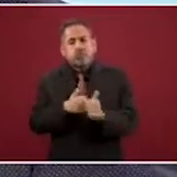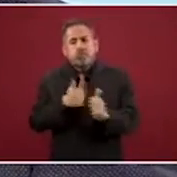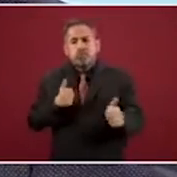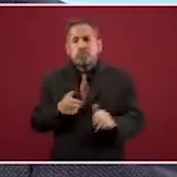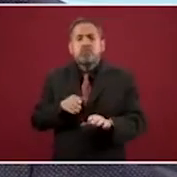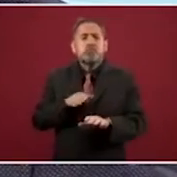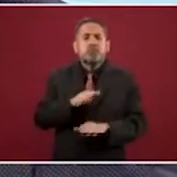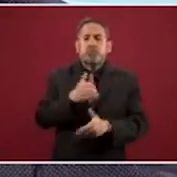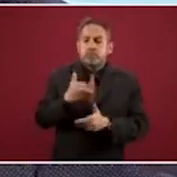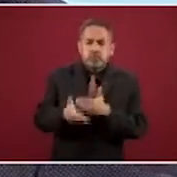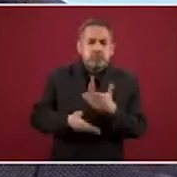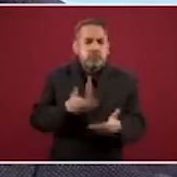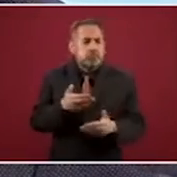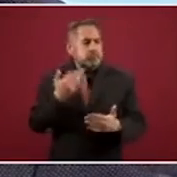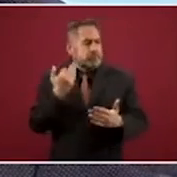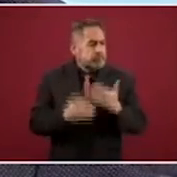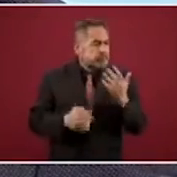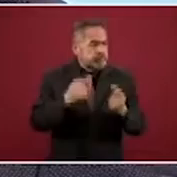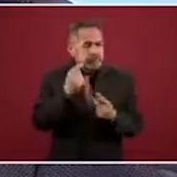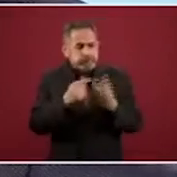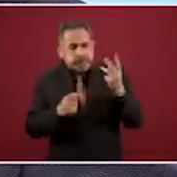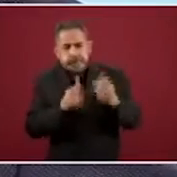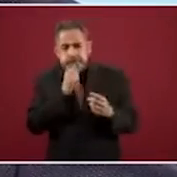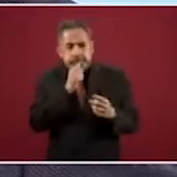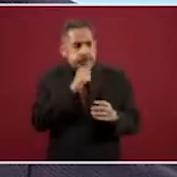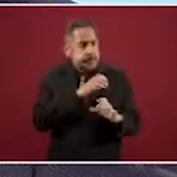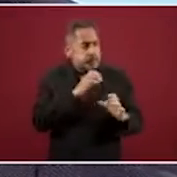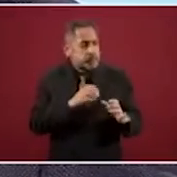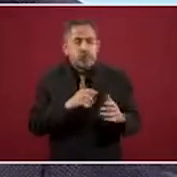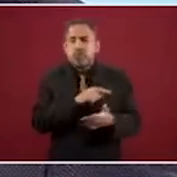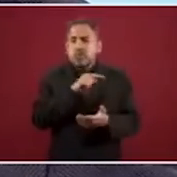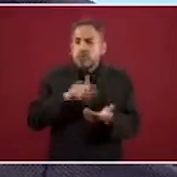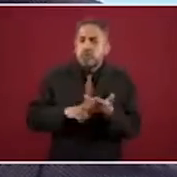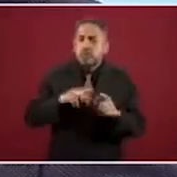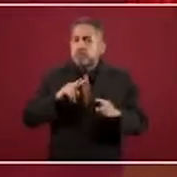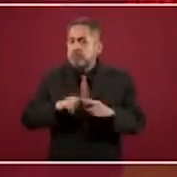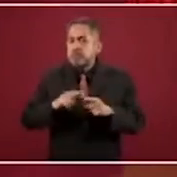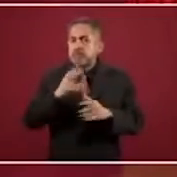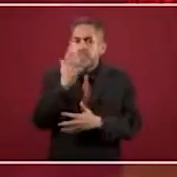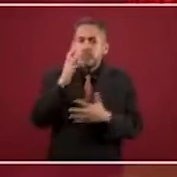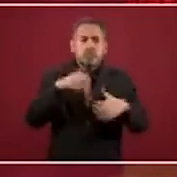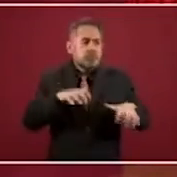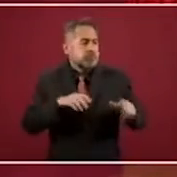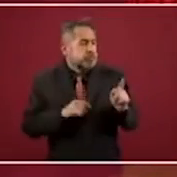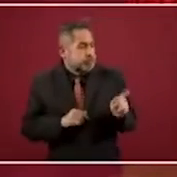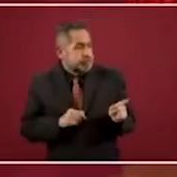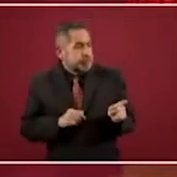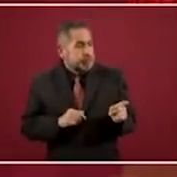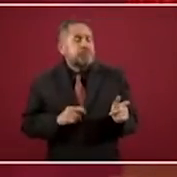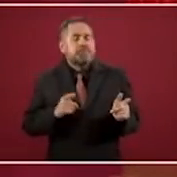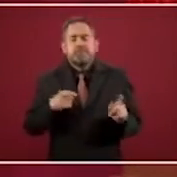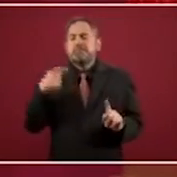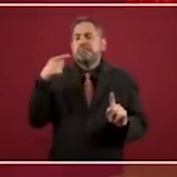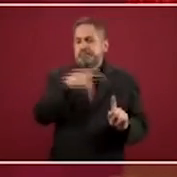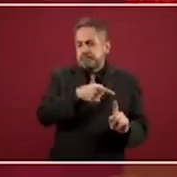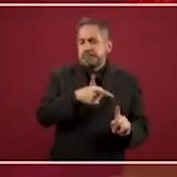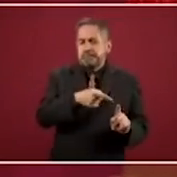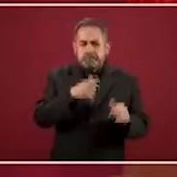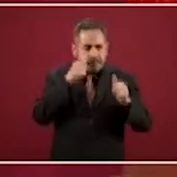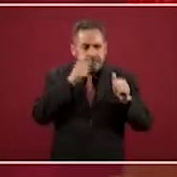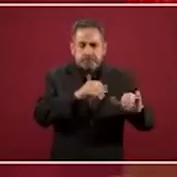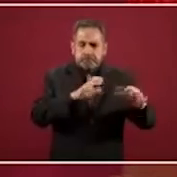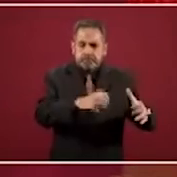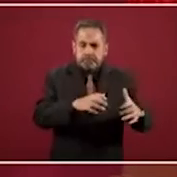de servicios básicos, equipamiento, como se había mencionado, espacios públicos y el objetivo es poder atender